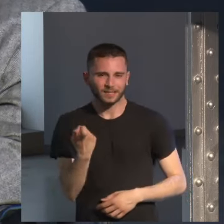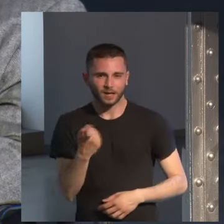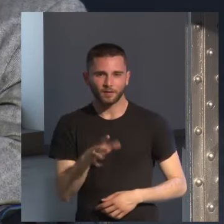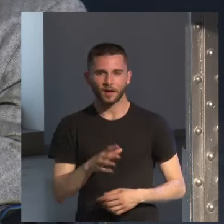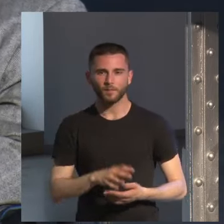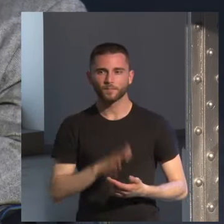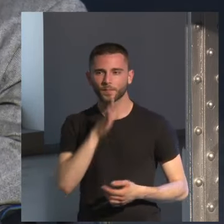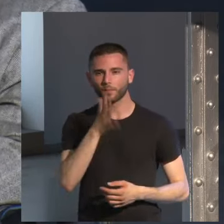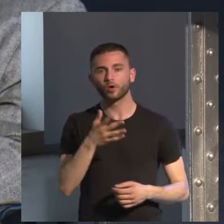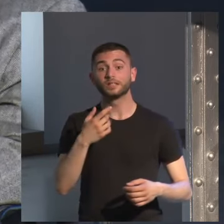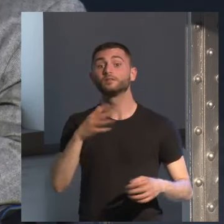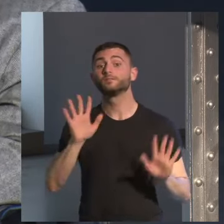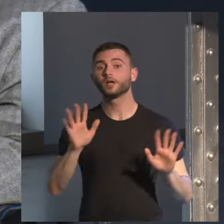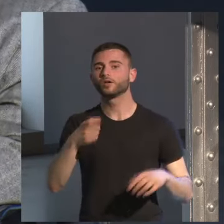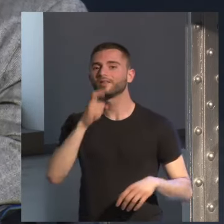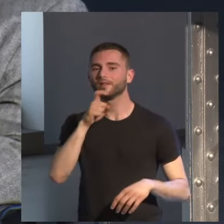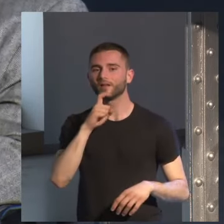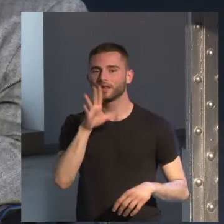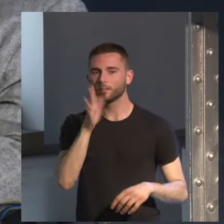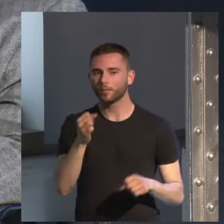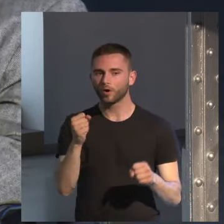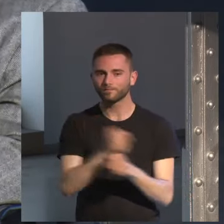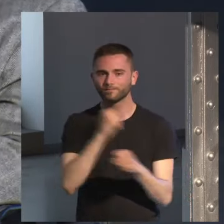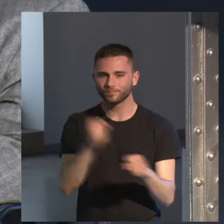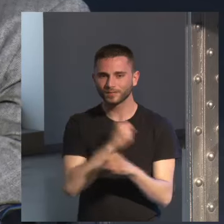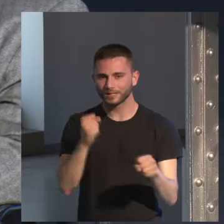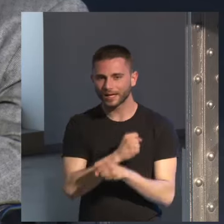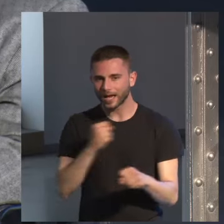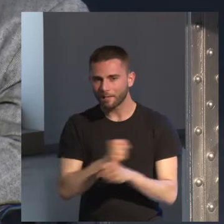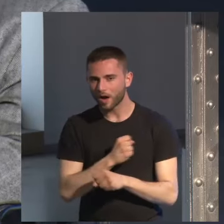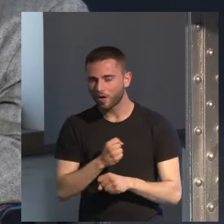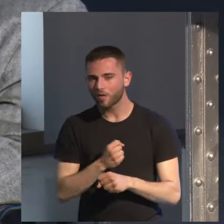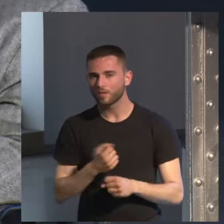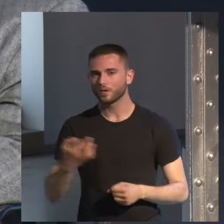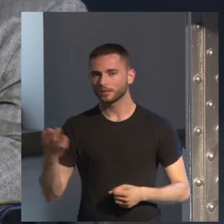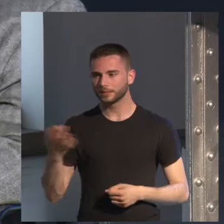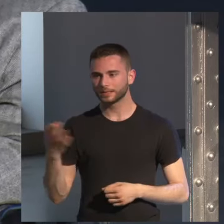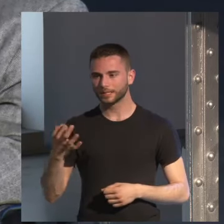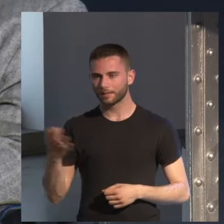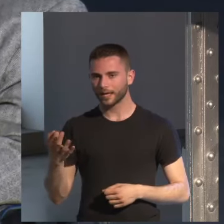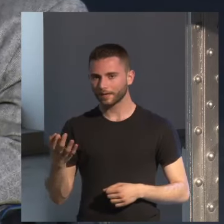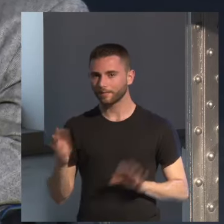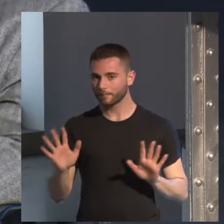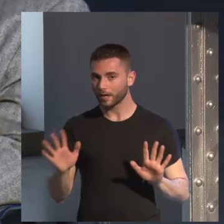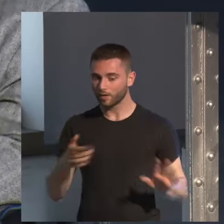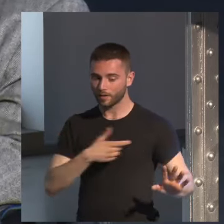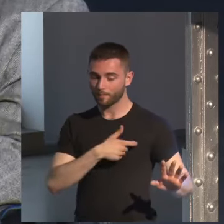un oficio que lo hiciera verosímil en las cuatro primeras novelas Conde es policía